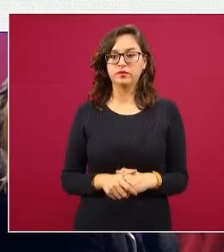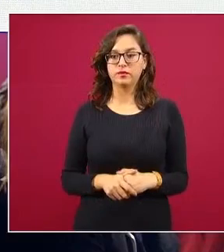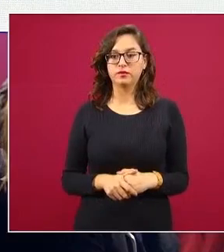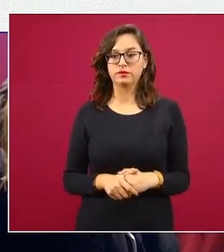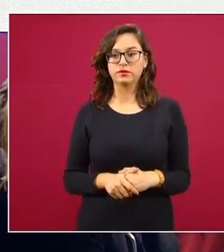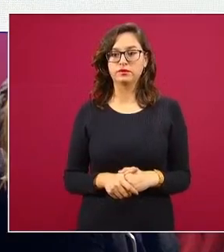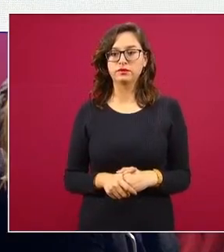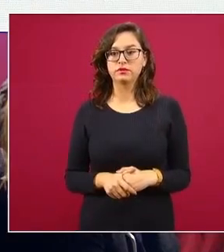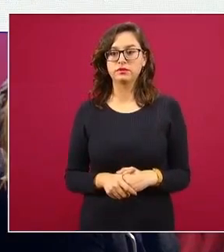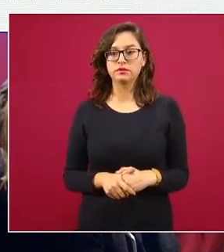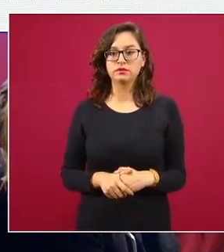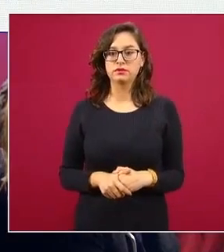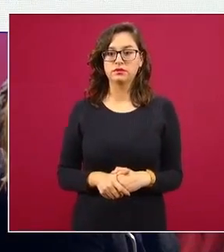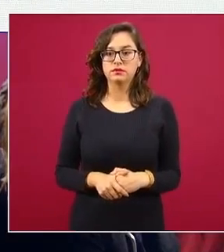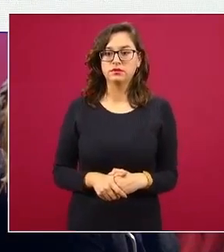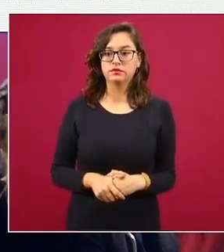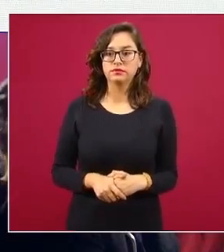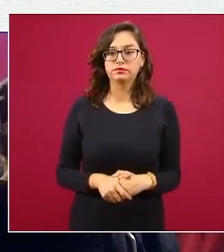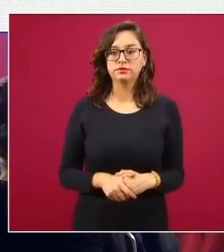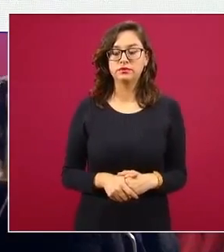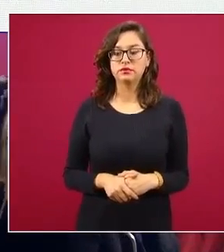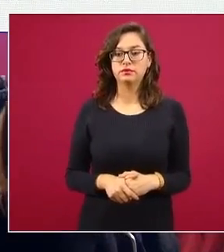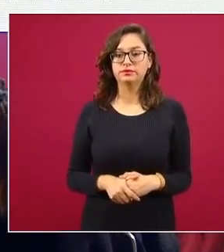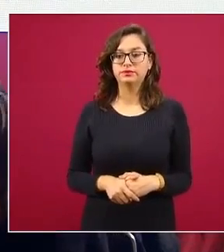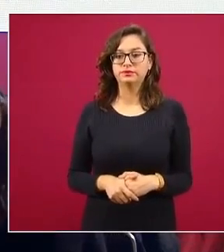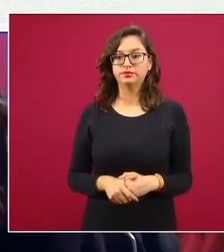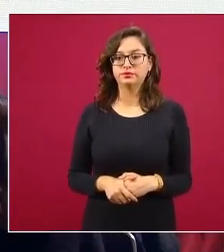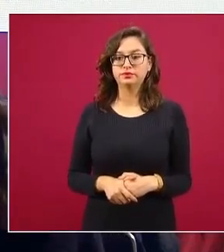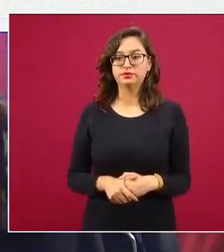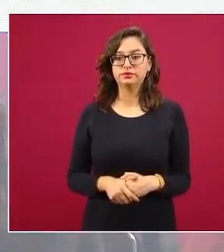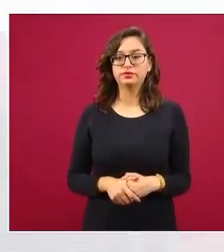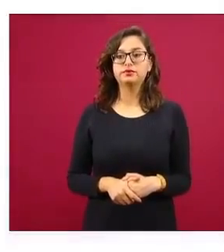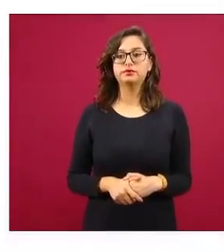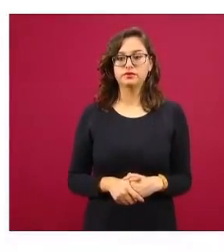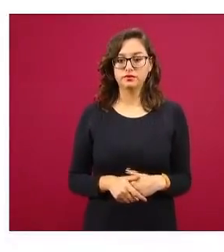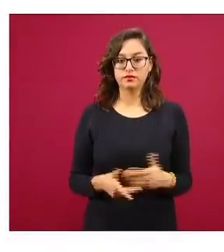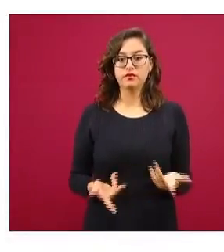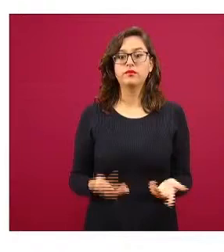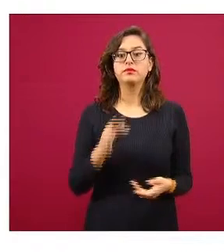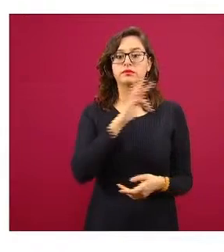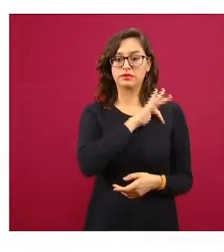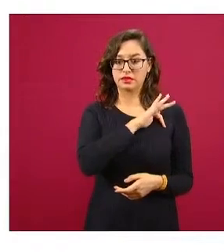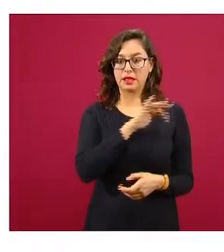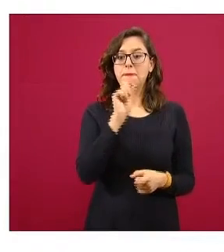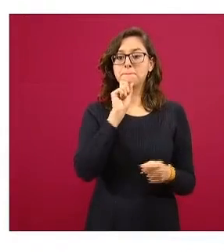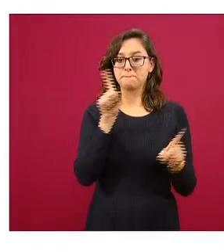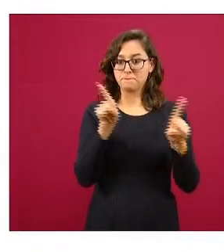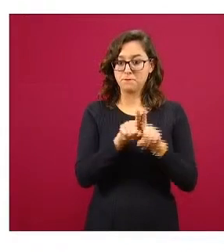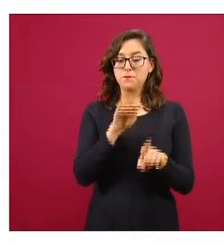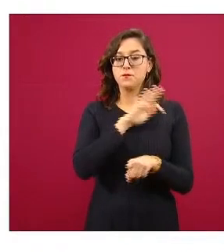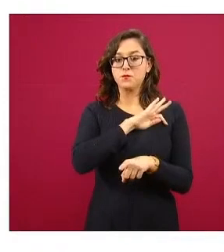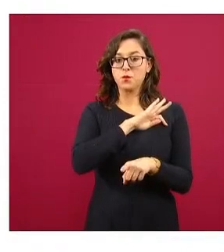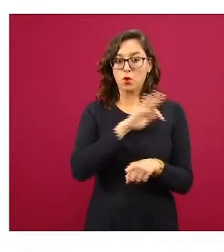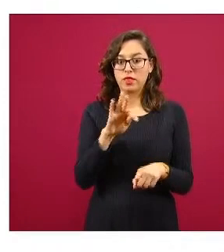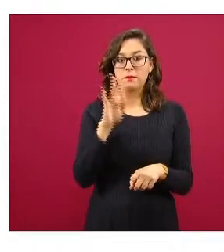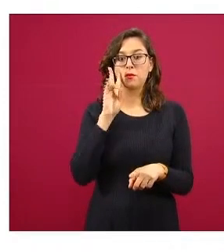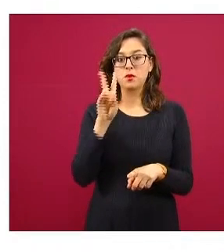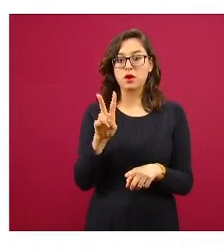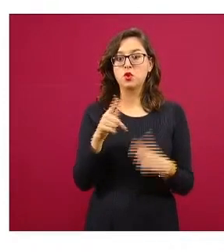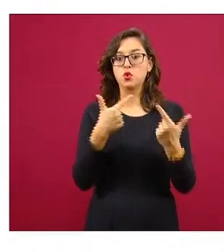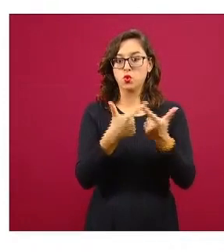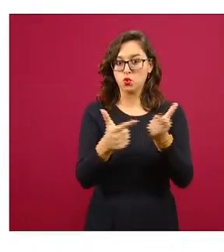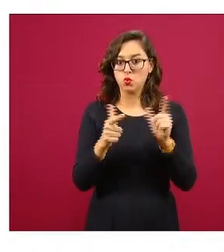acá es importante saber que también podemos analizar el exceso de mortalidad por grupos